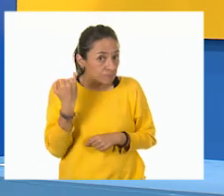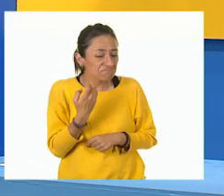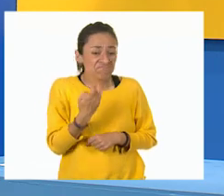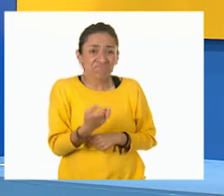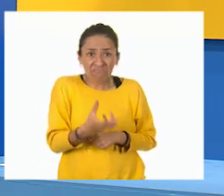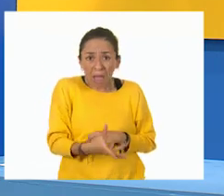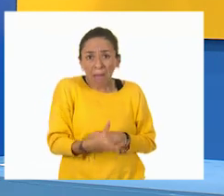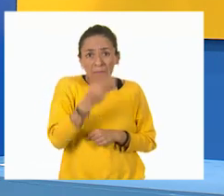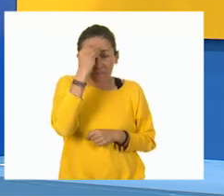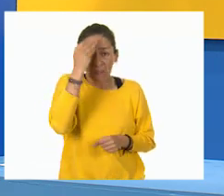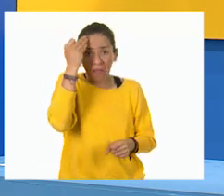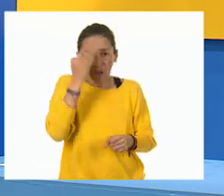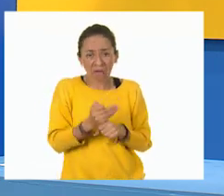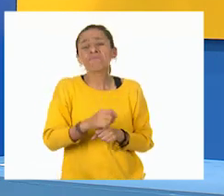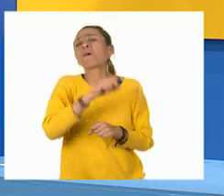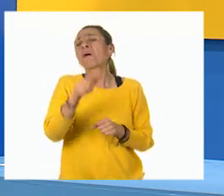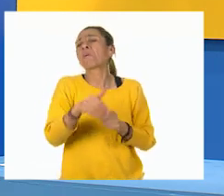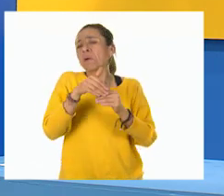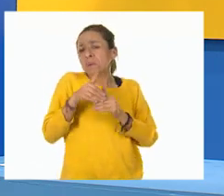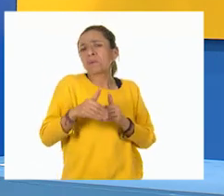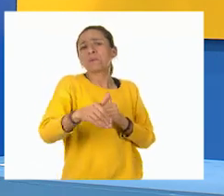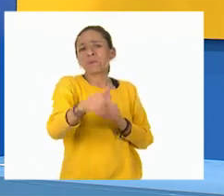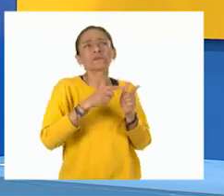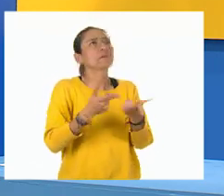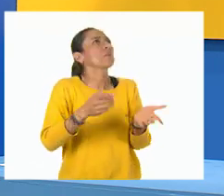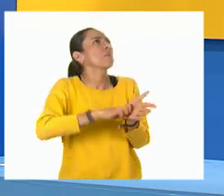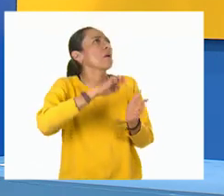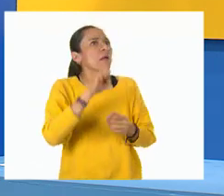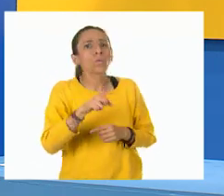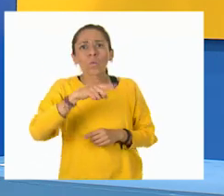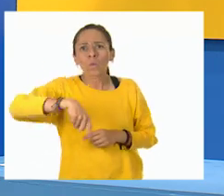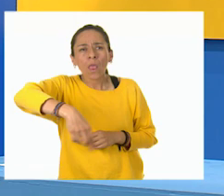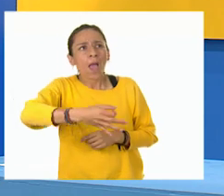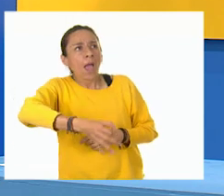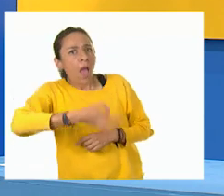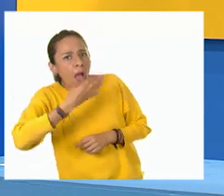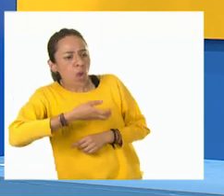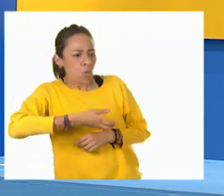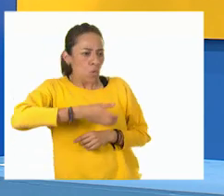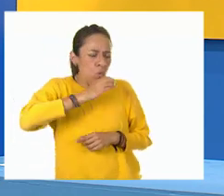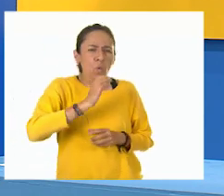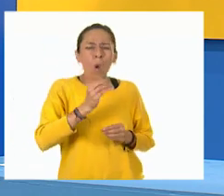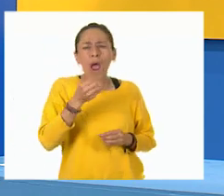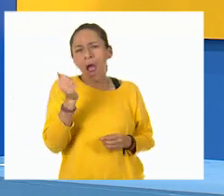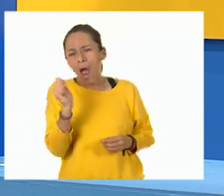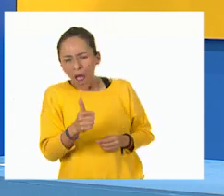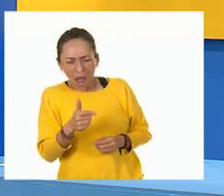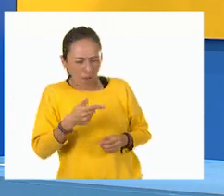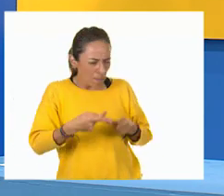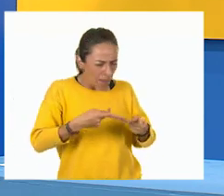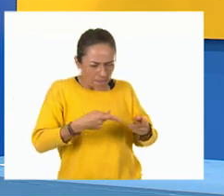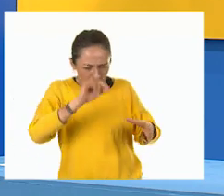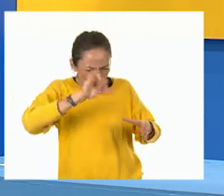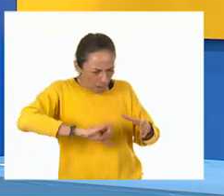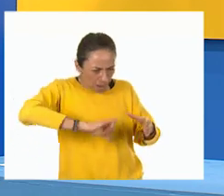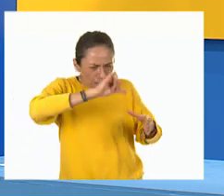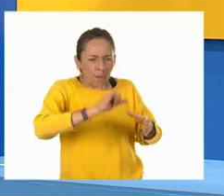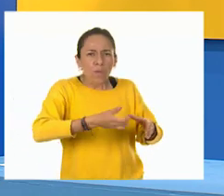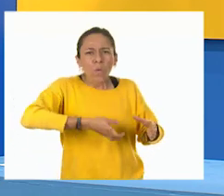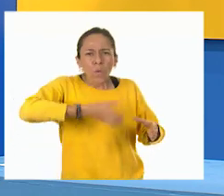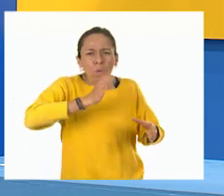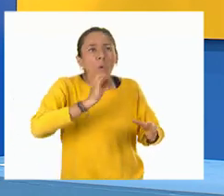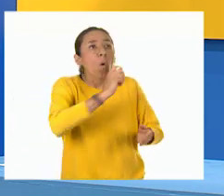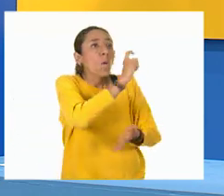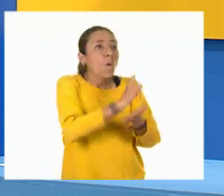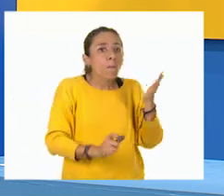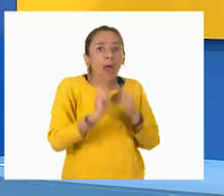utilizando. Por ejemplo, cuando tengan que tomar medicamentos, preparar una bebida, comprar algún líquido, etc. Les